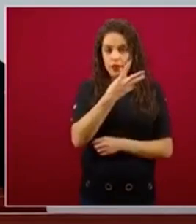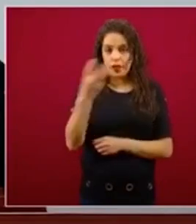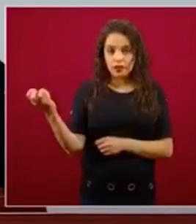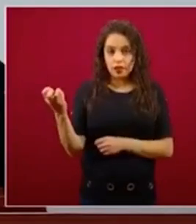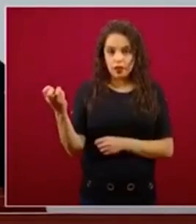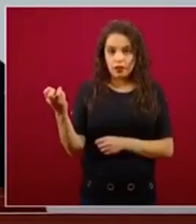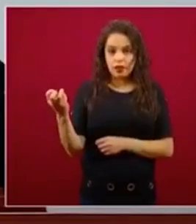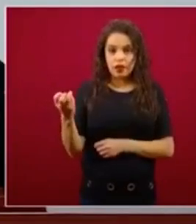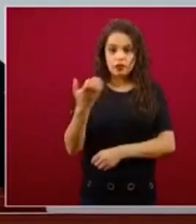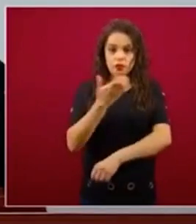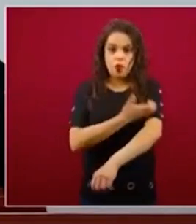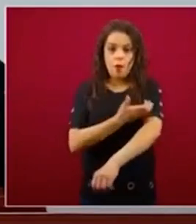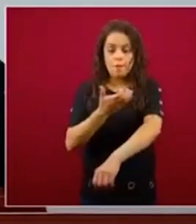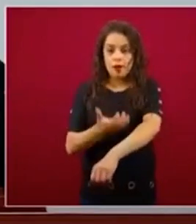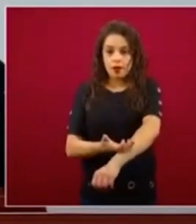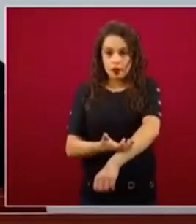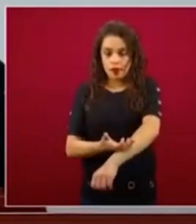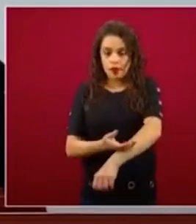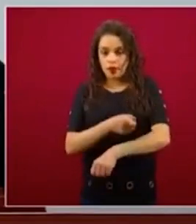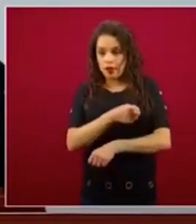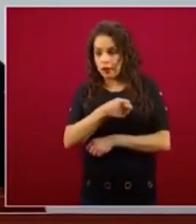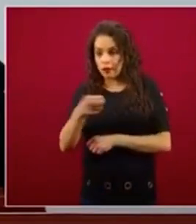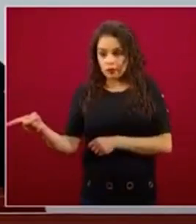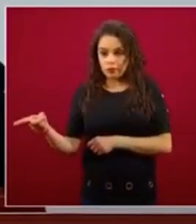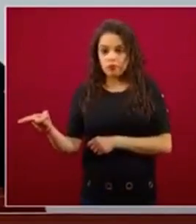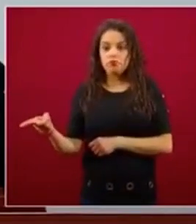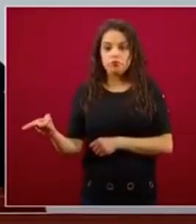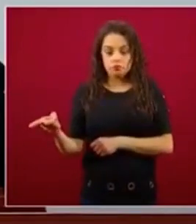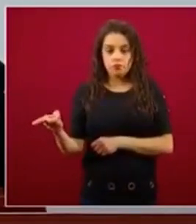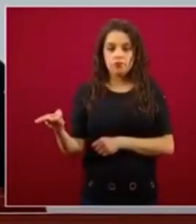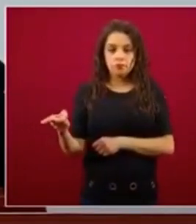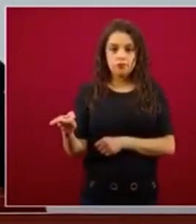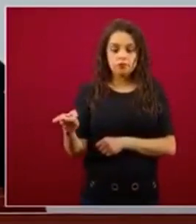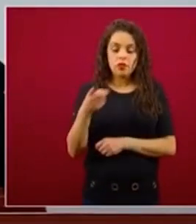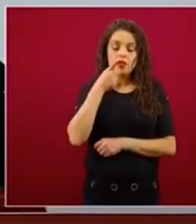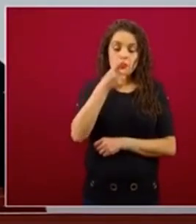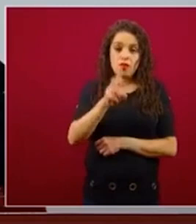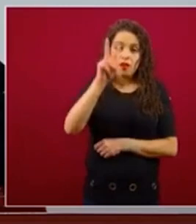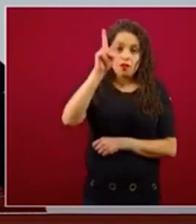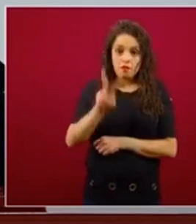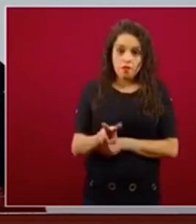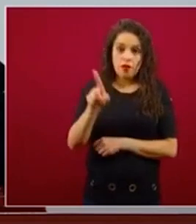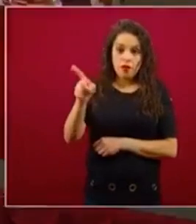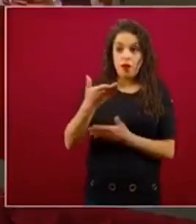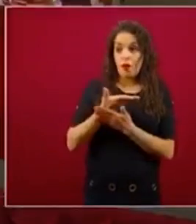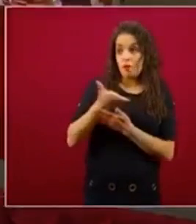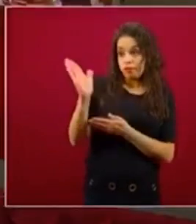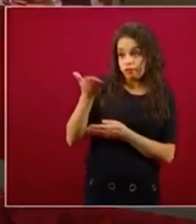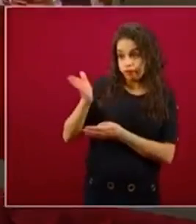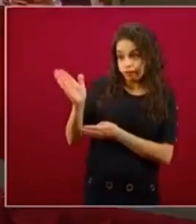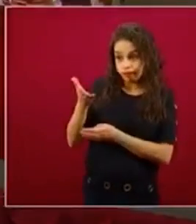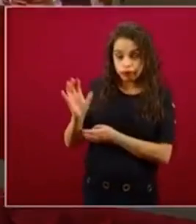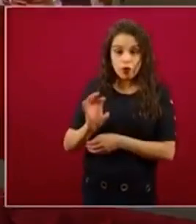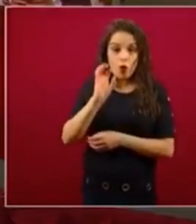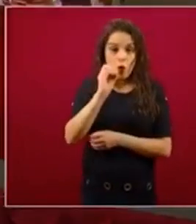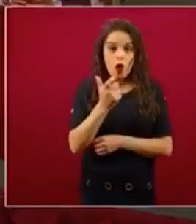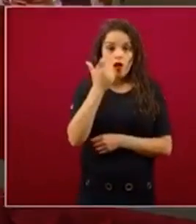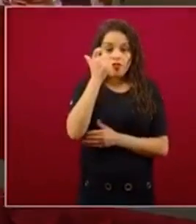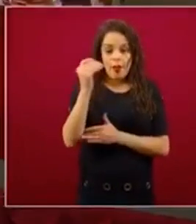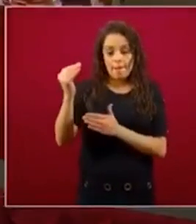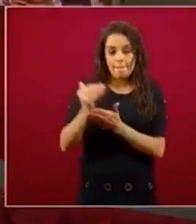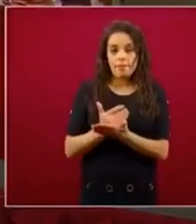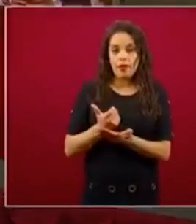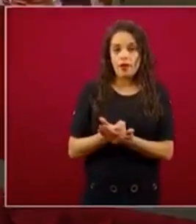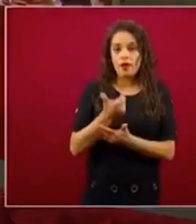Compañeras de las cuales les han reducido el salario, las han pedido injustamente y las